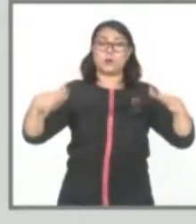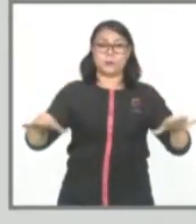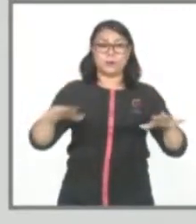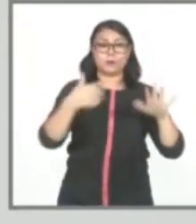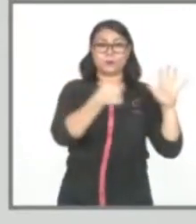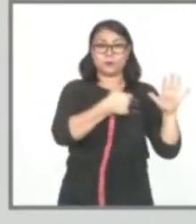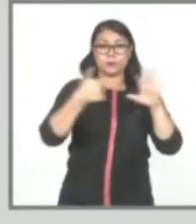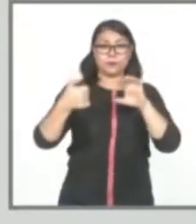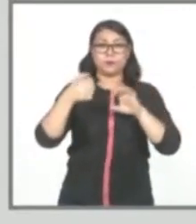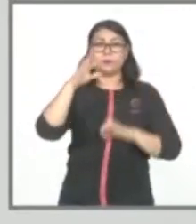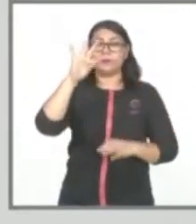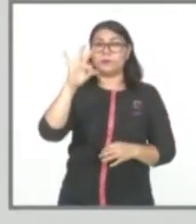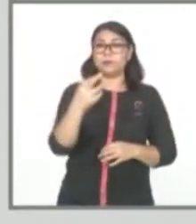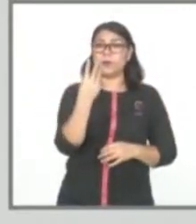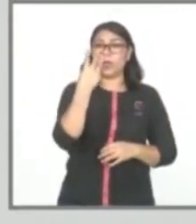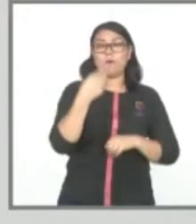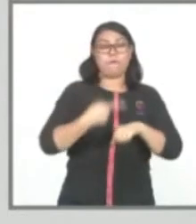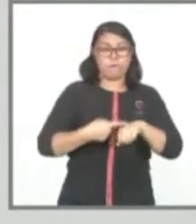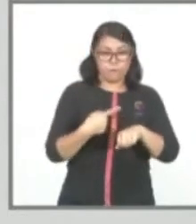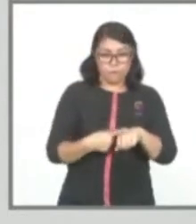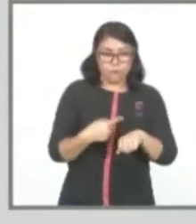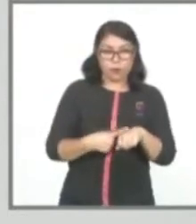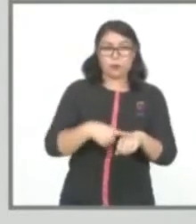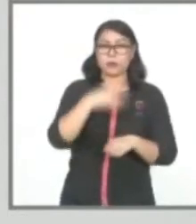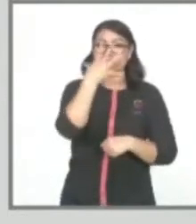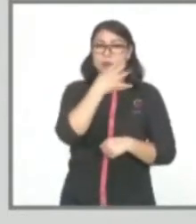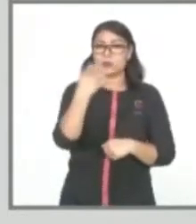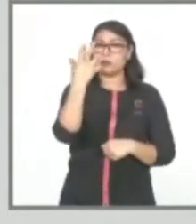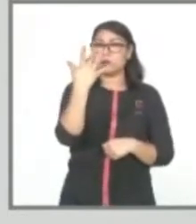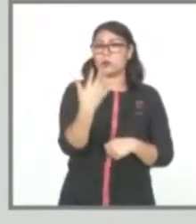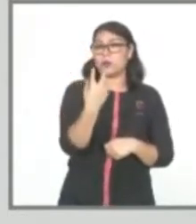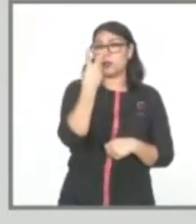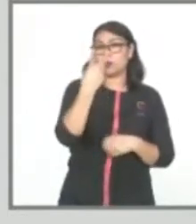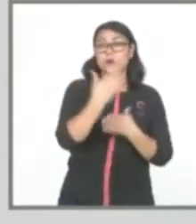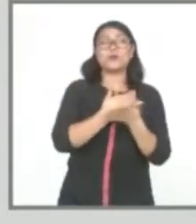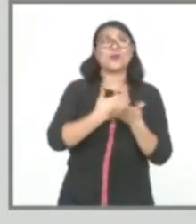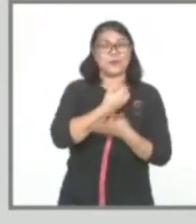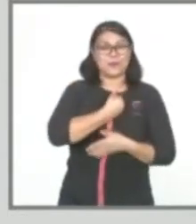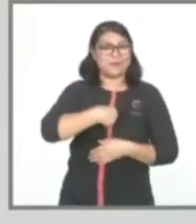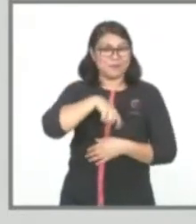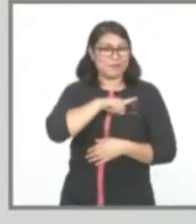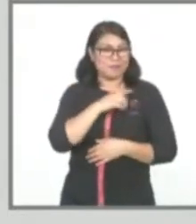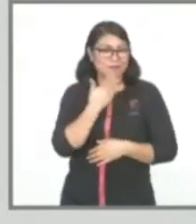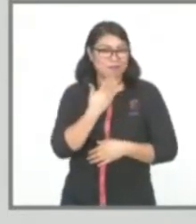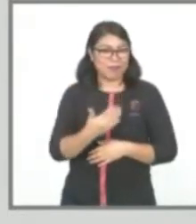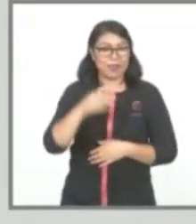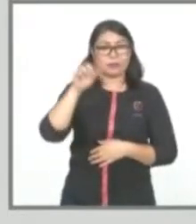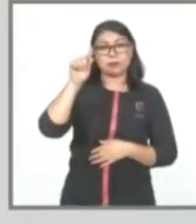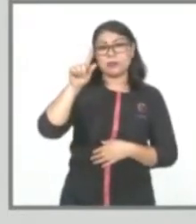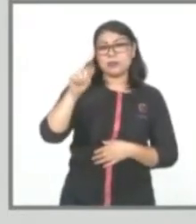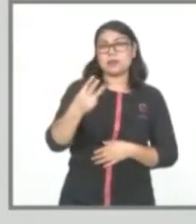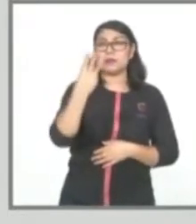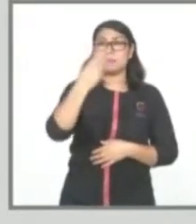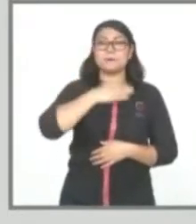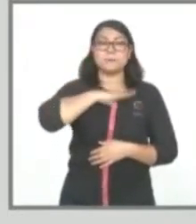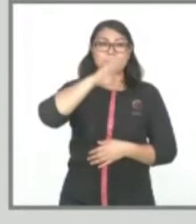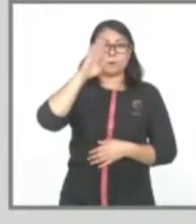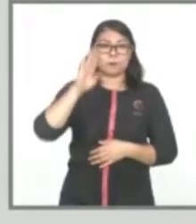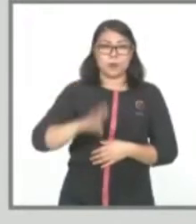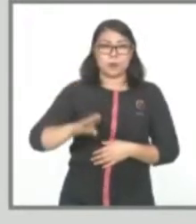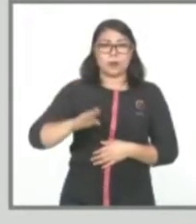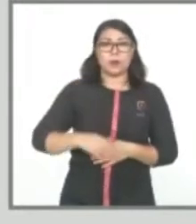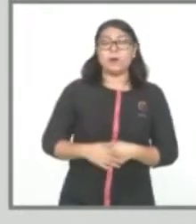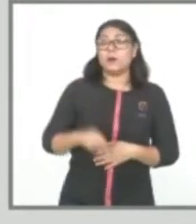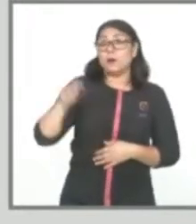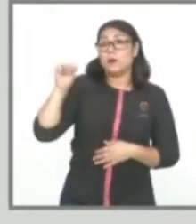643 casos confirmados, 552 recuperados y 73 defunciones. La